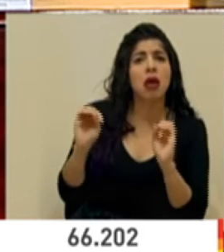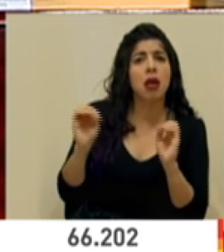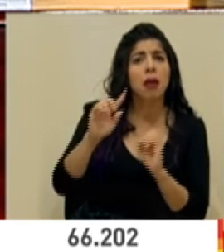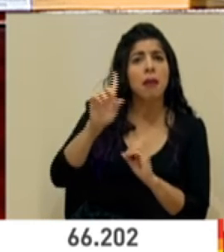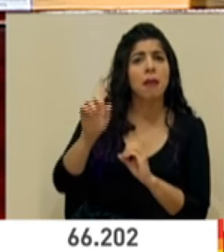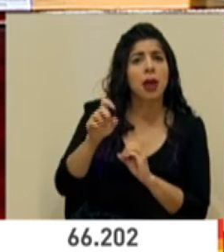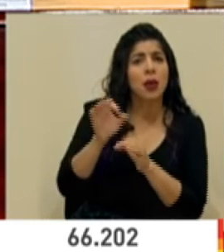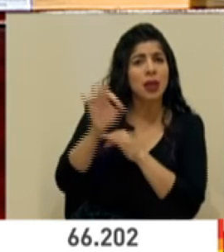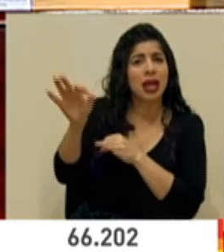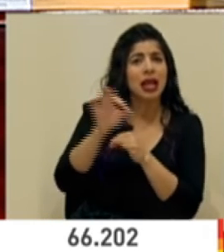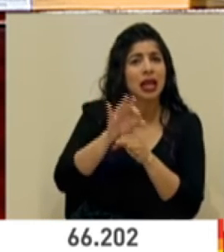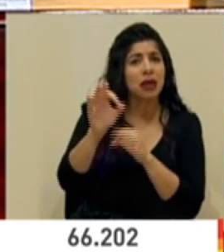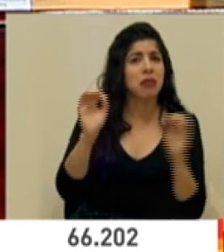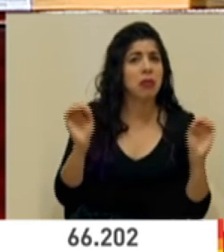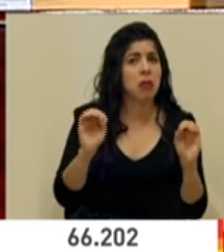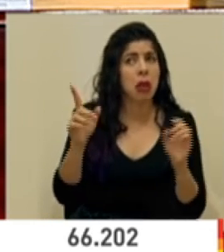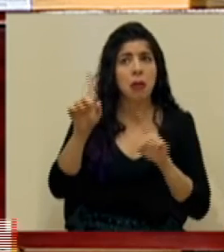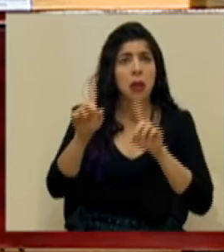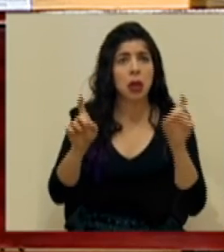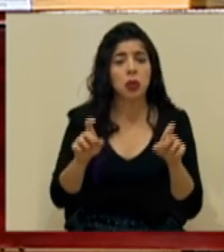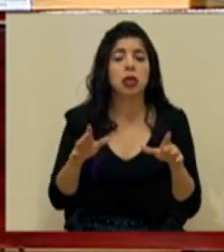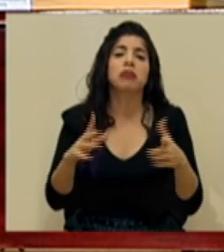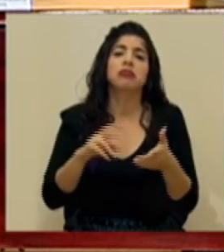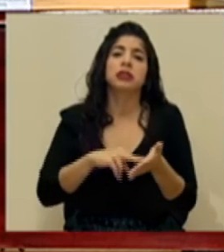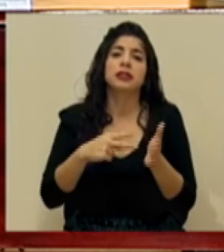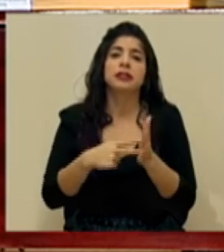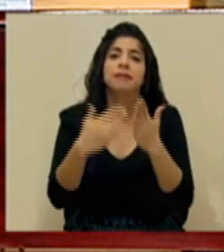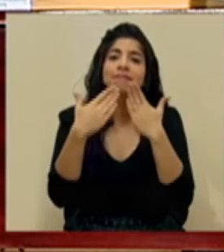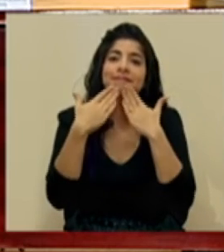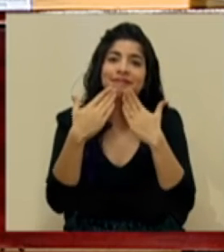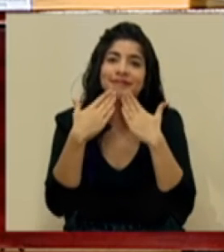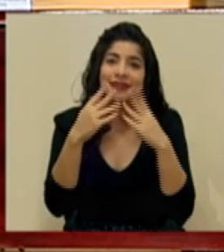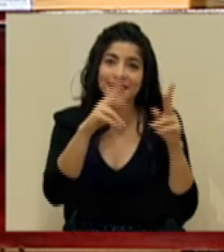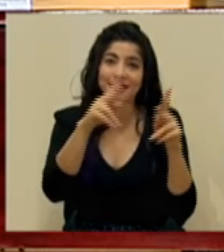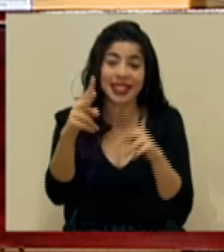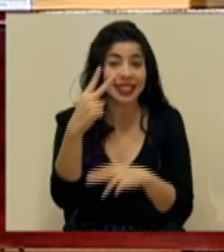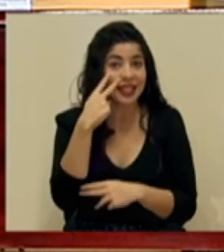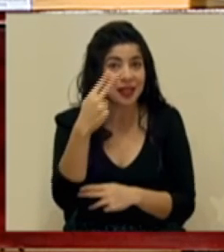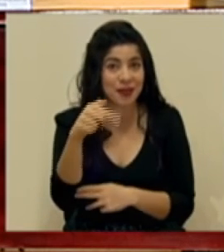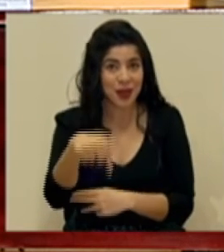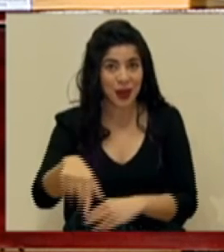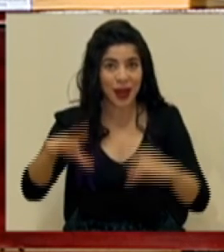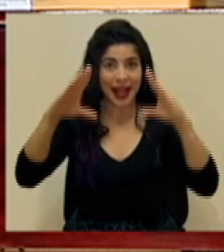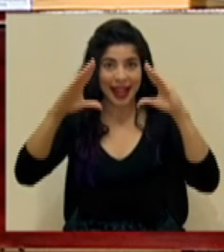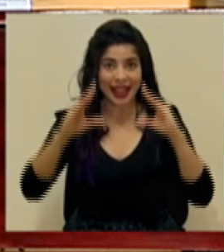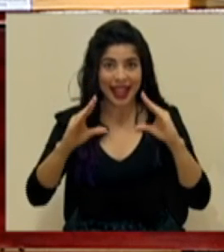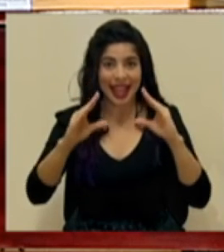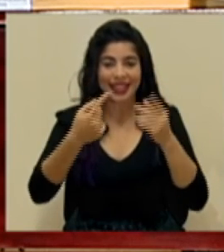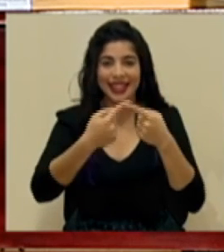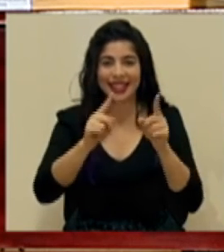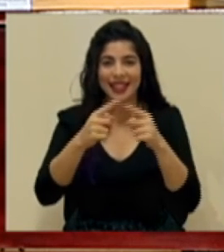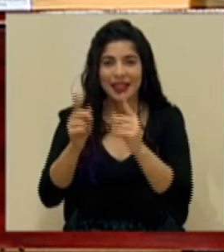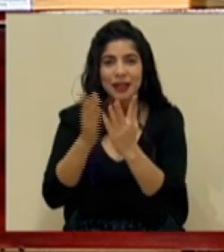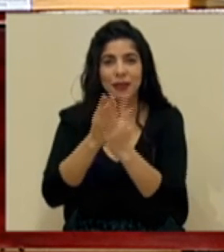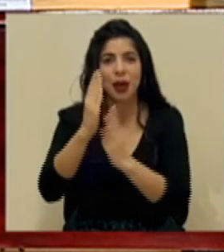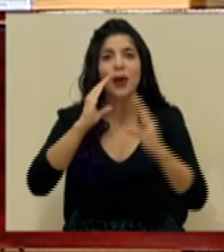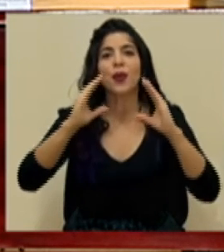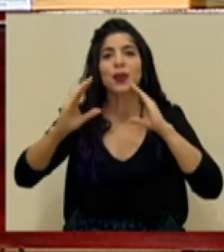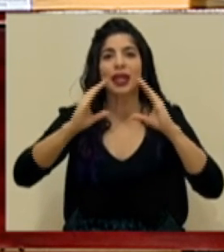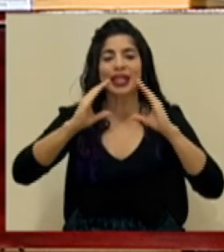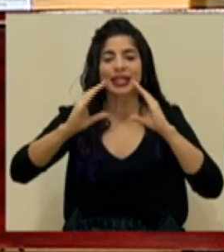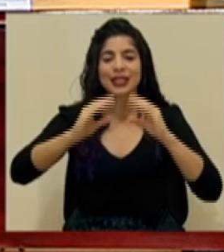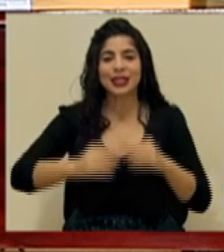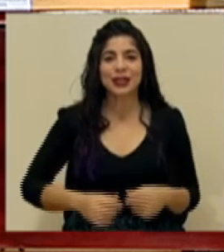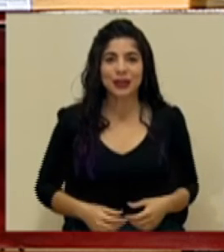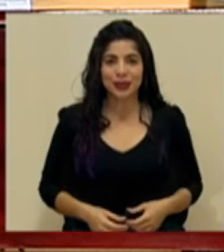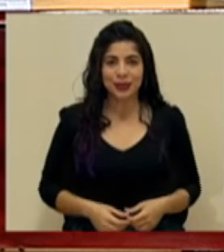regionales remotamente. Agradecemos a quienes nos acompañaron esta tarde a través de los diversos medios de comunicación.